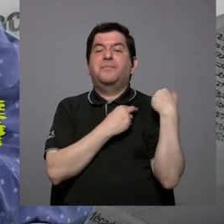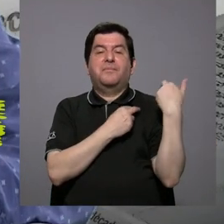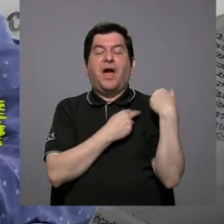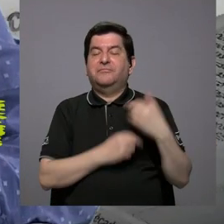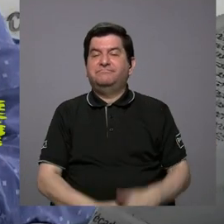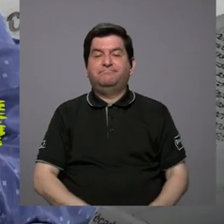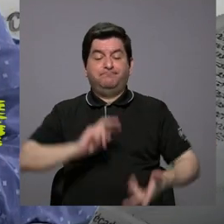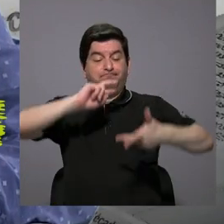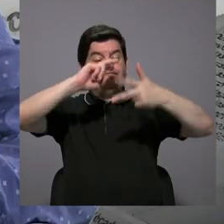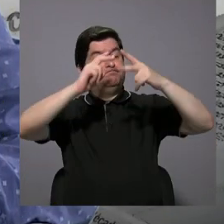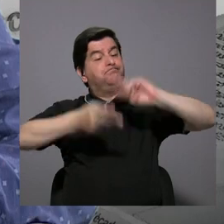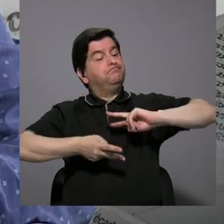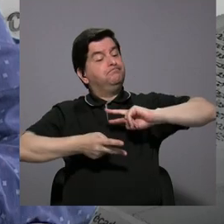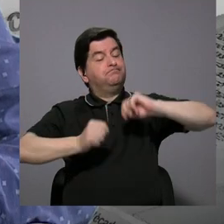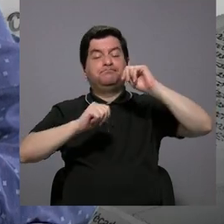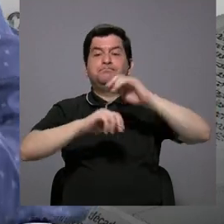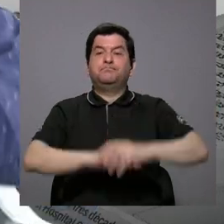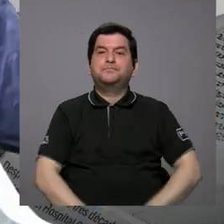contrario.